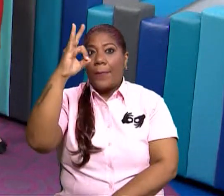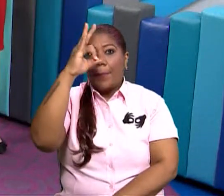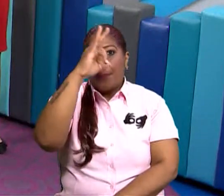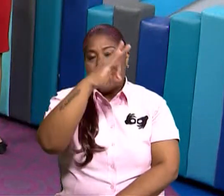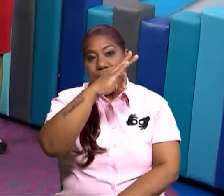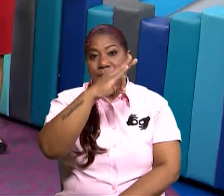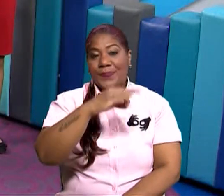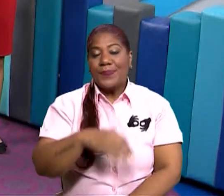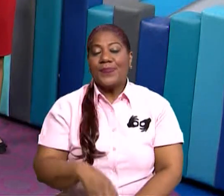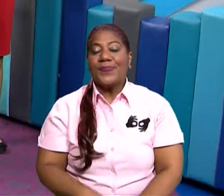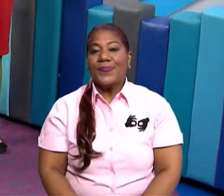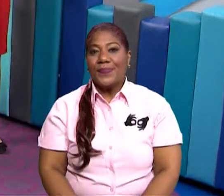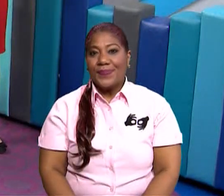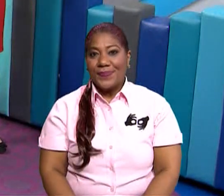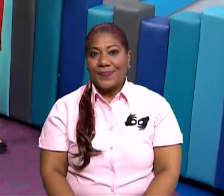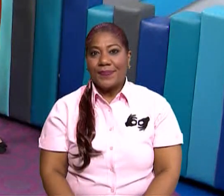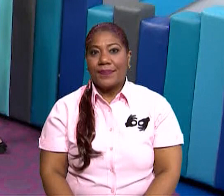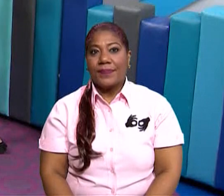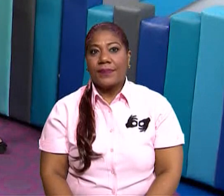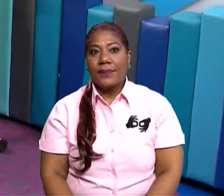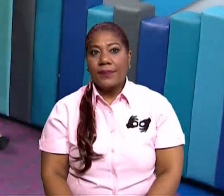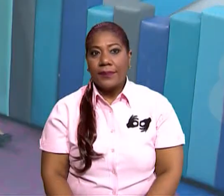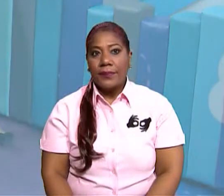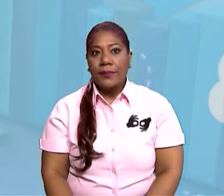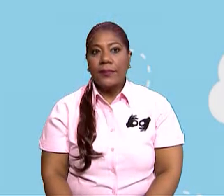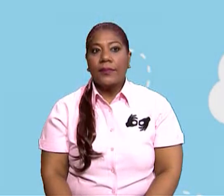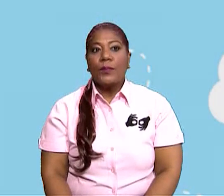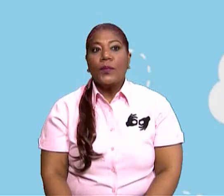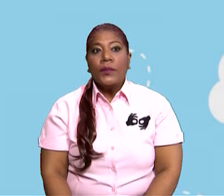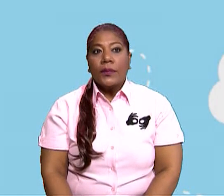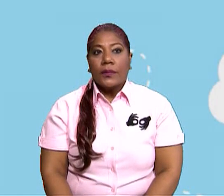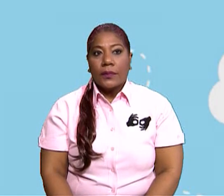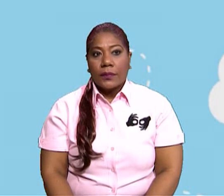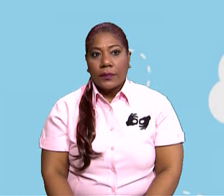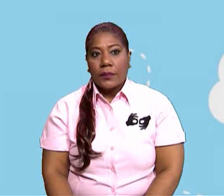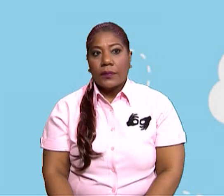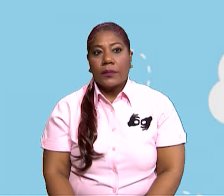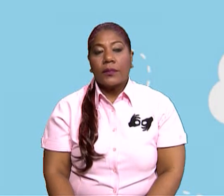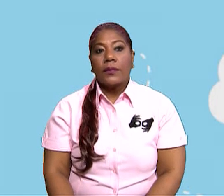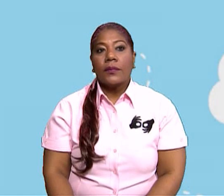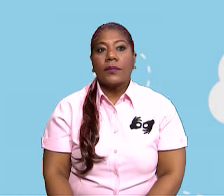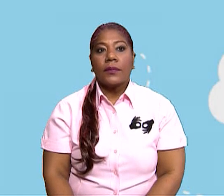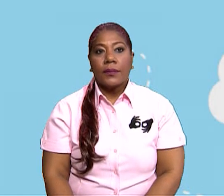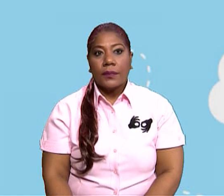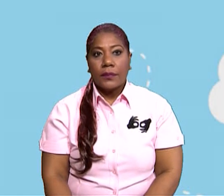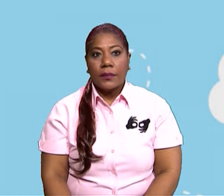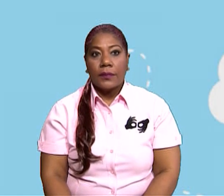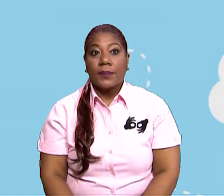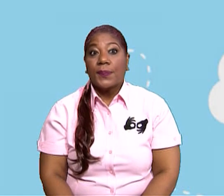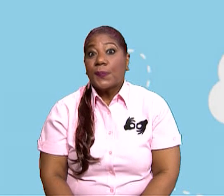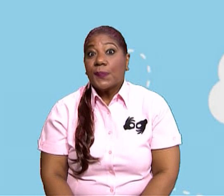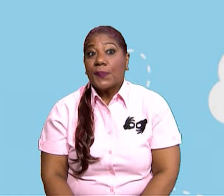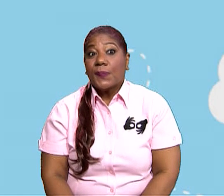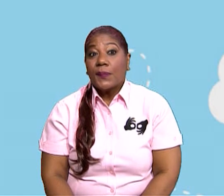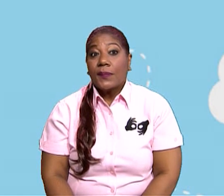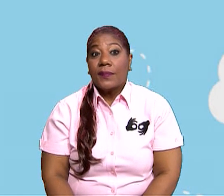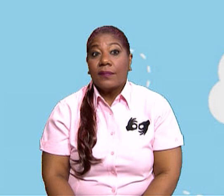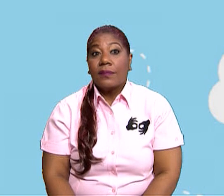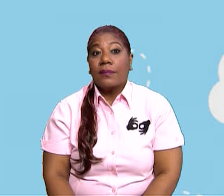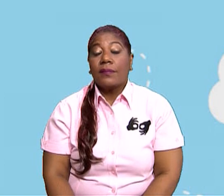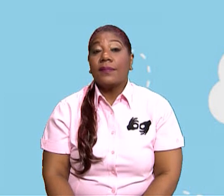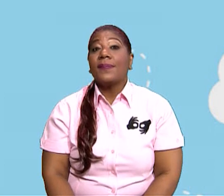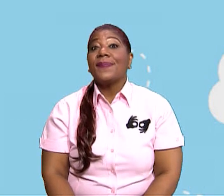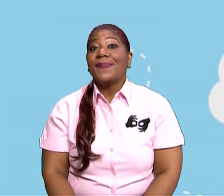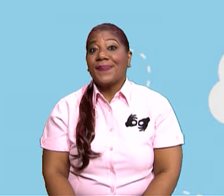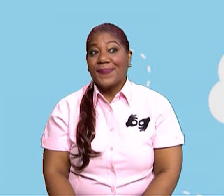emergente. Así es. vamos a ver. A ver, estrellita, desconectate. ¿Qué otro estrato tenemos? Vamos a ver que... Ahí está